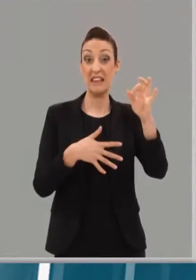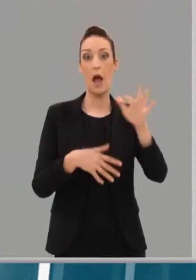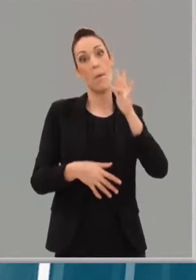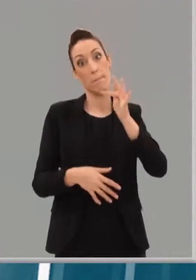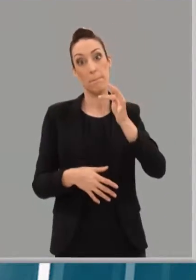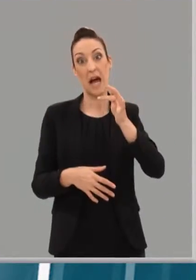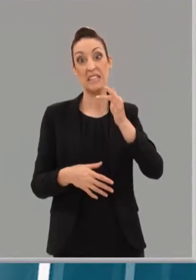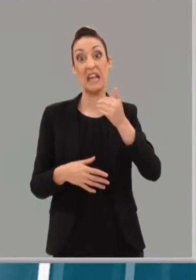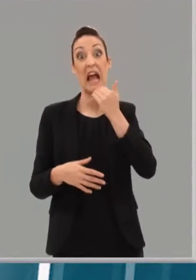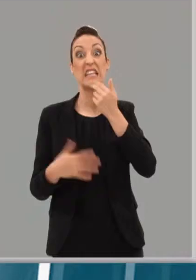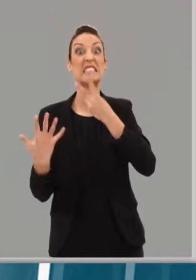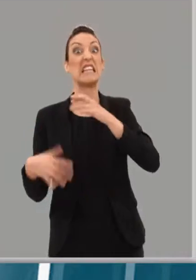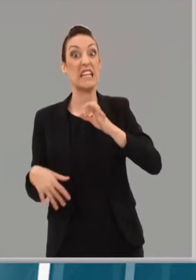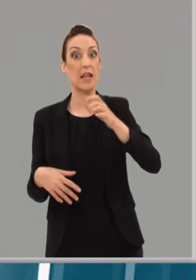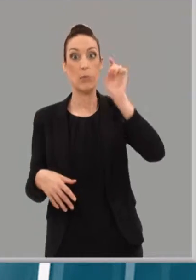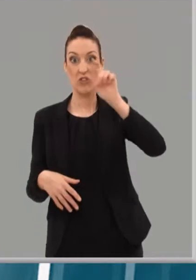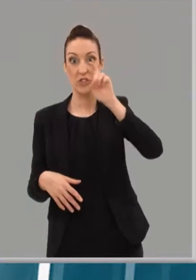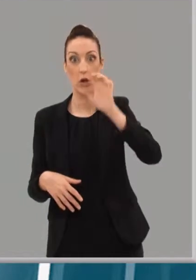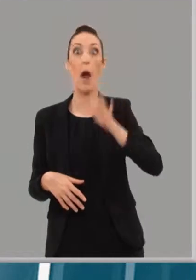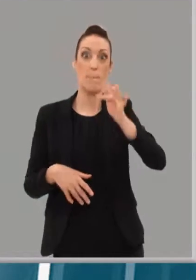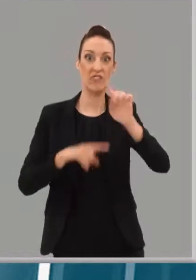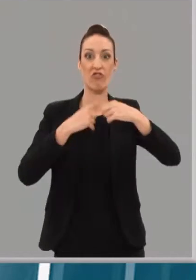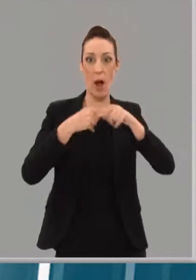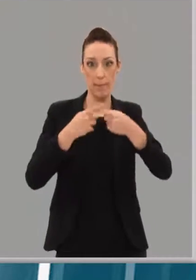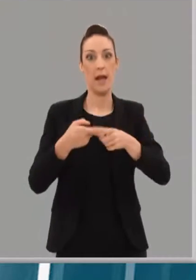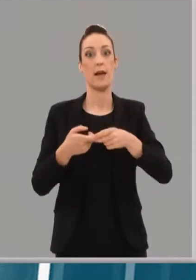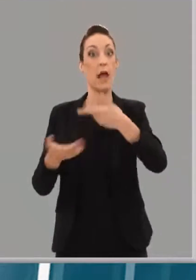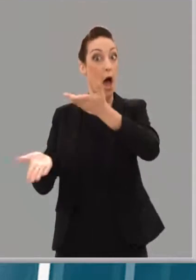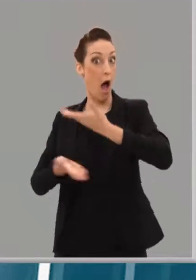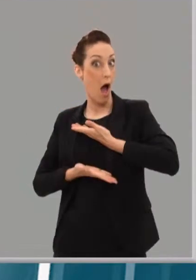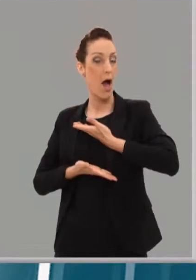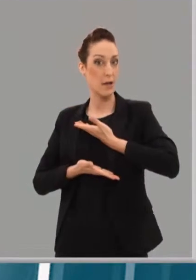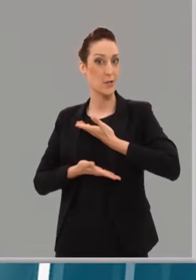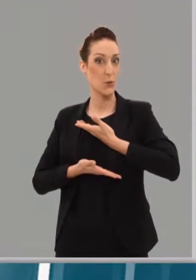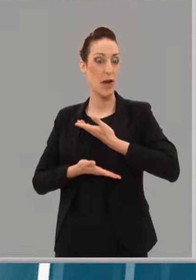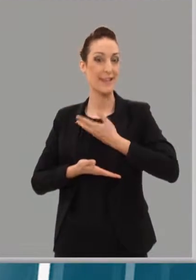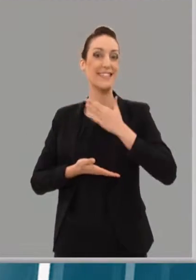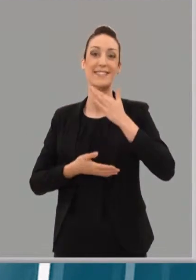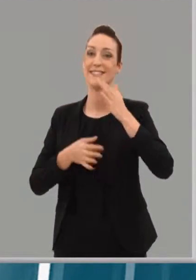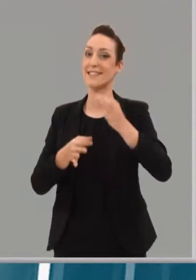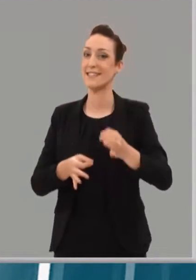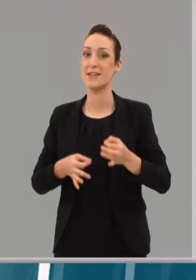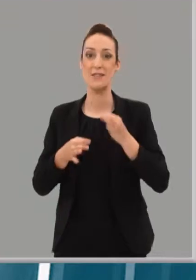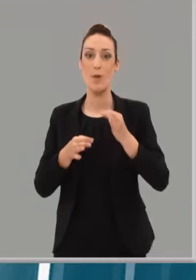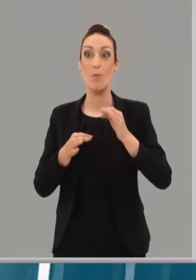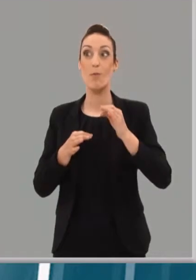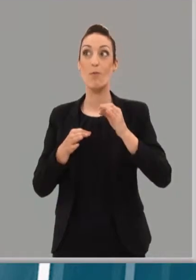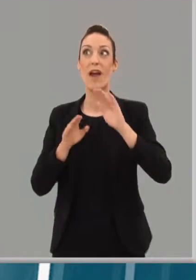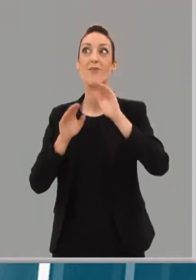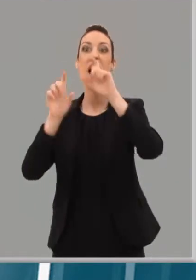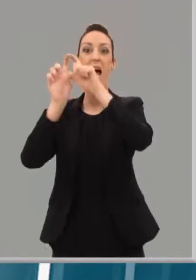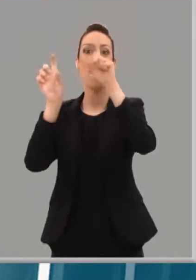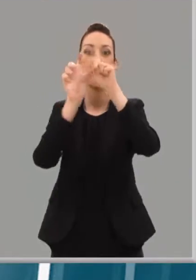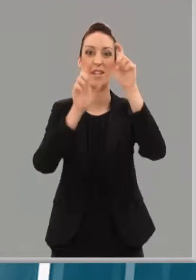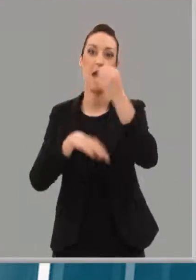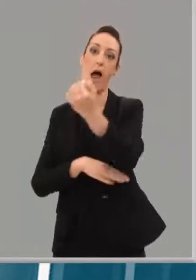y después otras tantas familias que nos están ayudando. Y siempre detrás, como decíamos, pues las empresas apoyándonos.